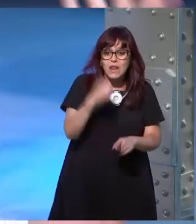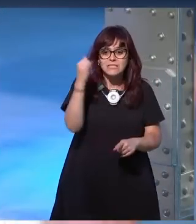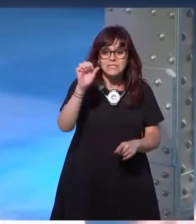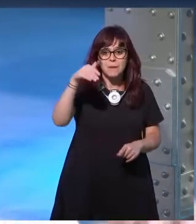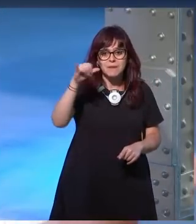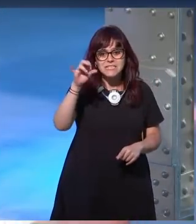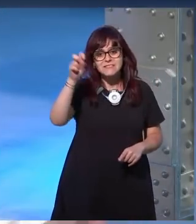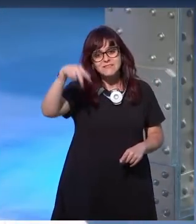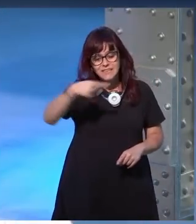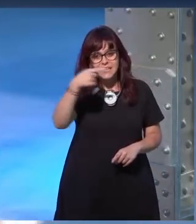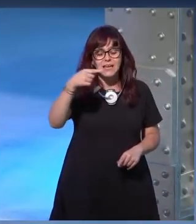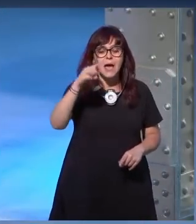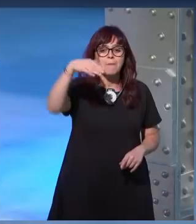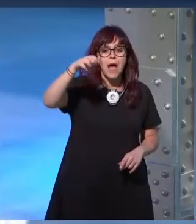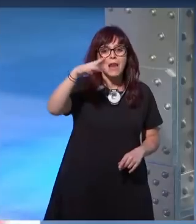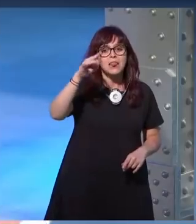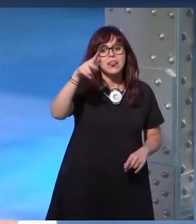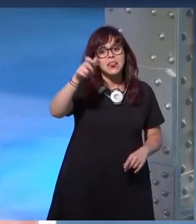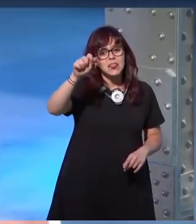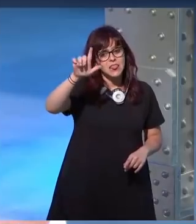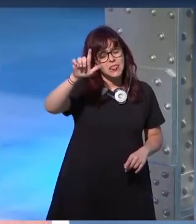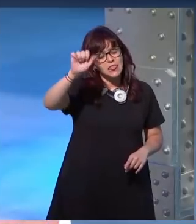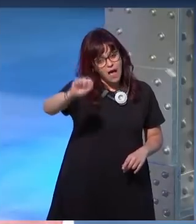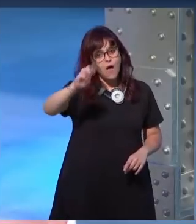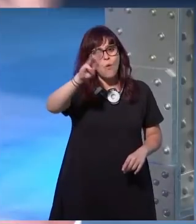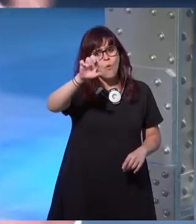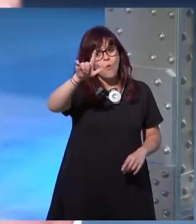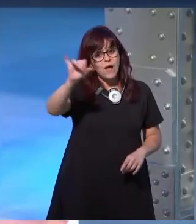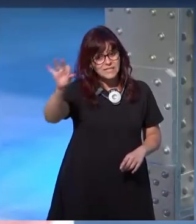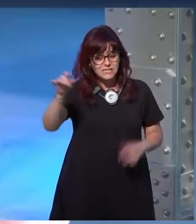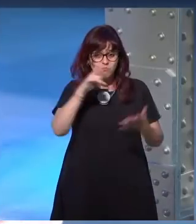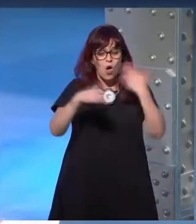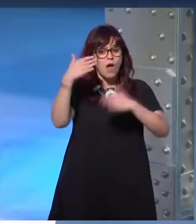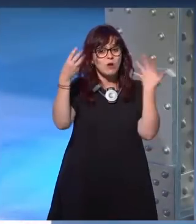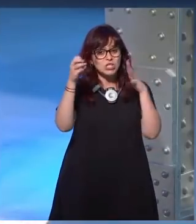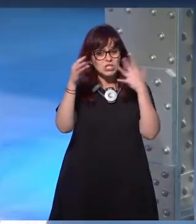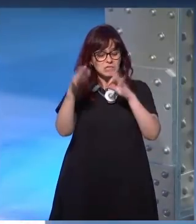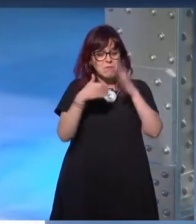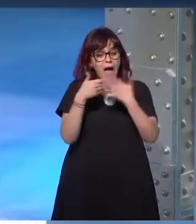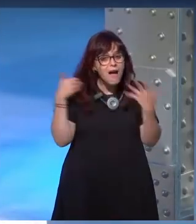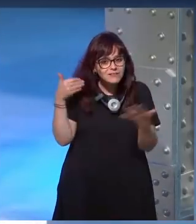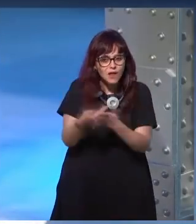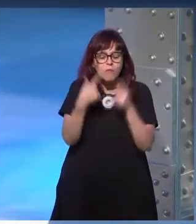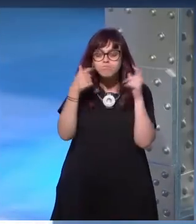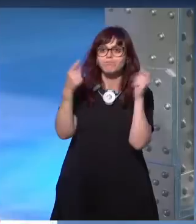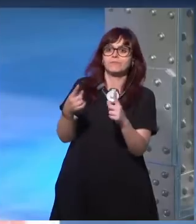está Marta Wells que lleva desde los 70 escribiendo que por fin le están prestando atención por primera